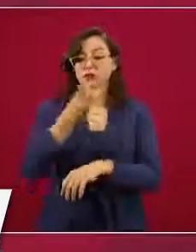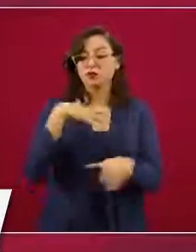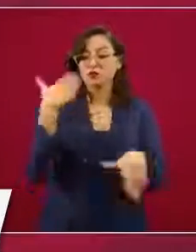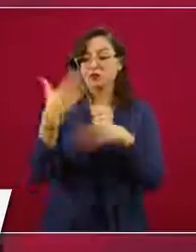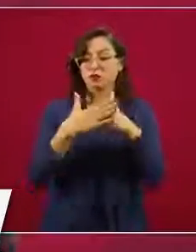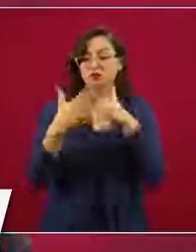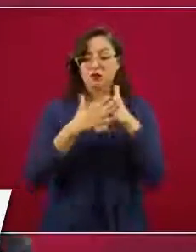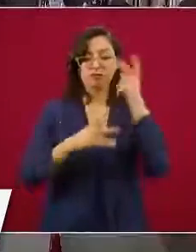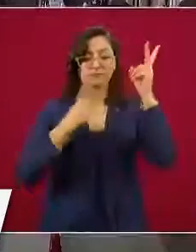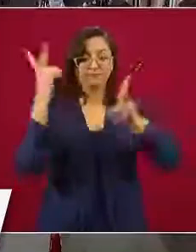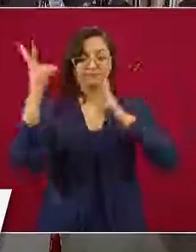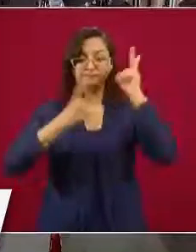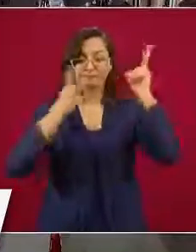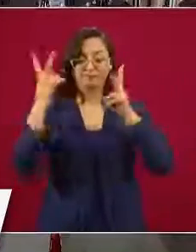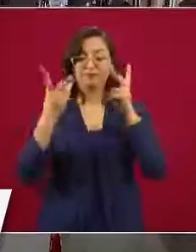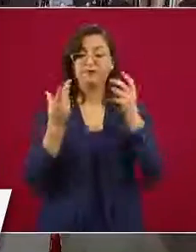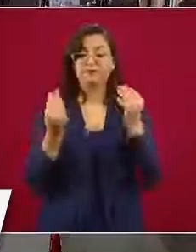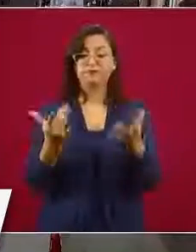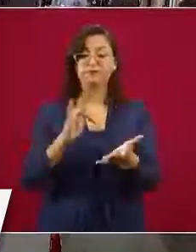Muchas gracias por su atención.